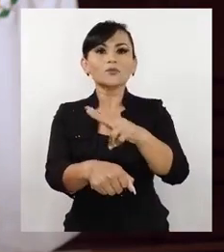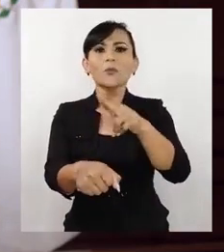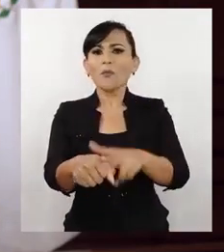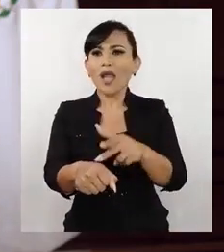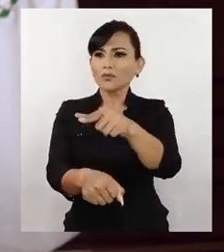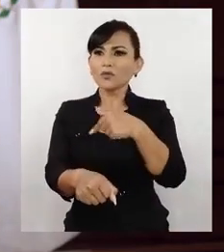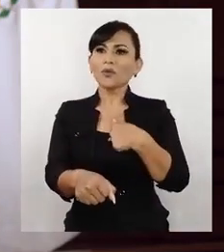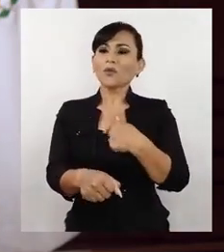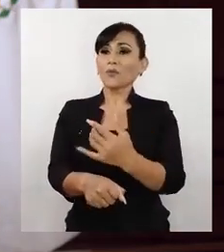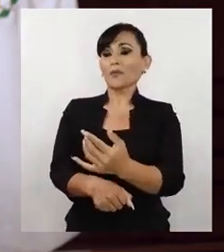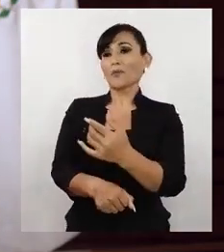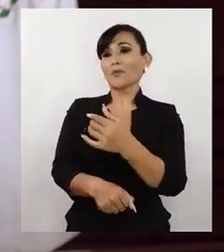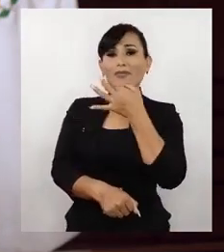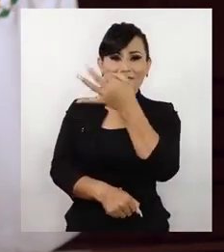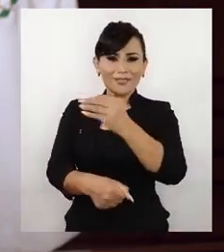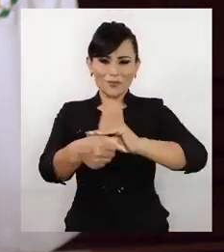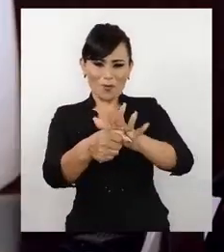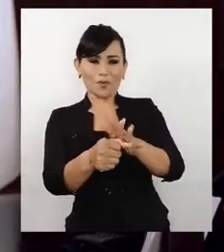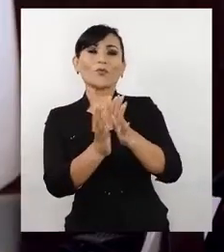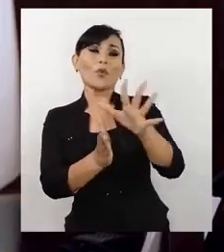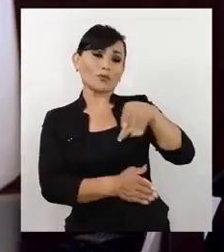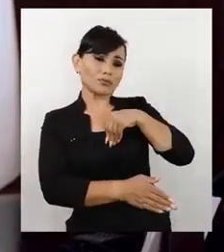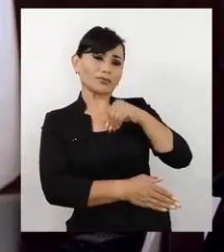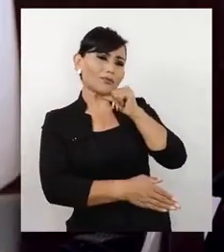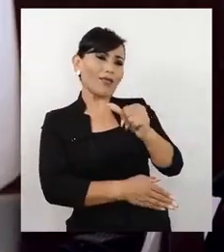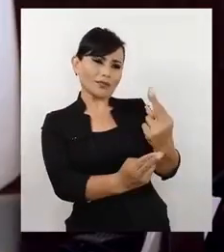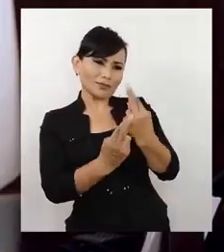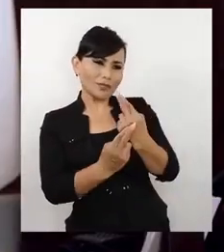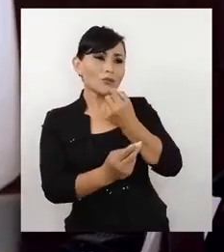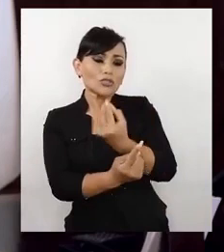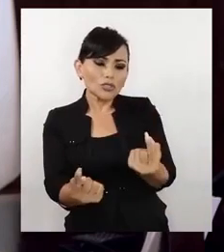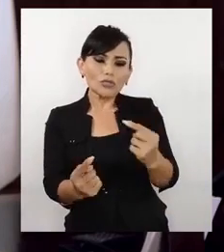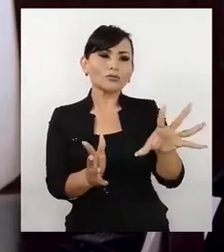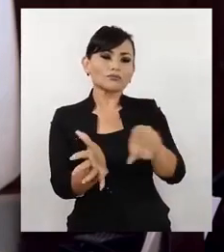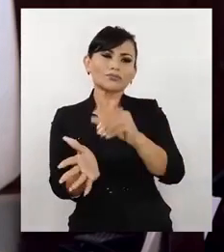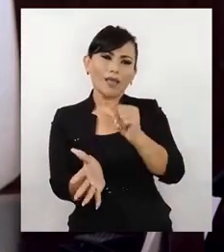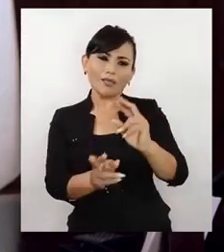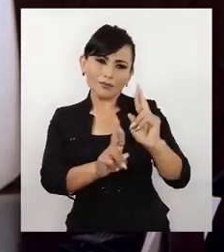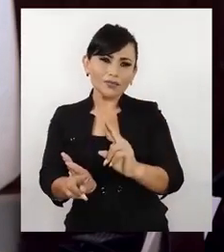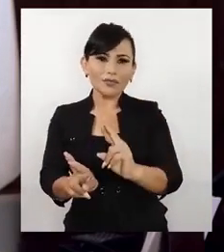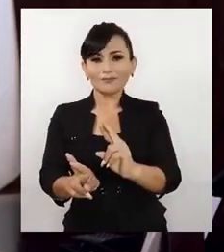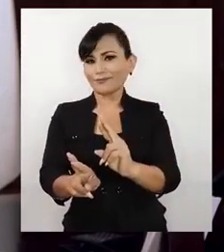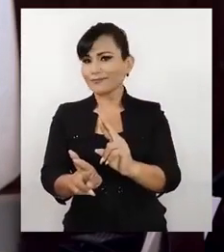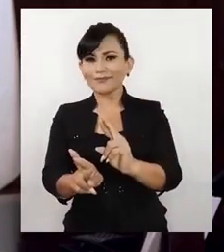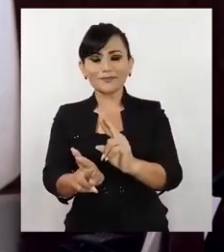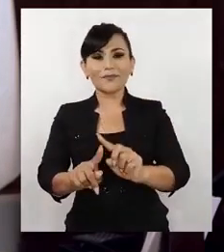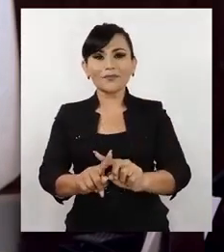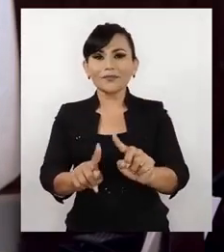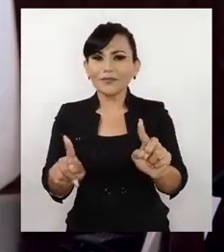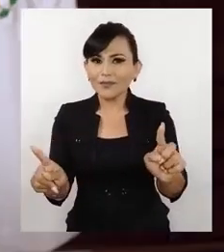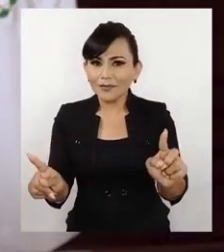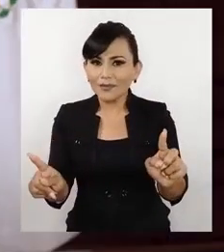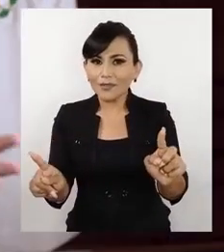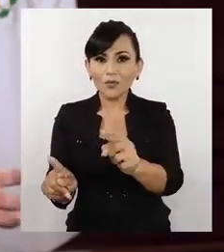que nos enfrentamos a un fenómeno natural en el que no podemos negociar, que no entiende de tolerancia o de